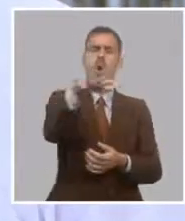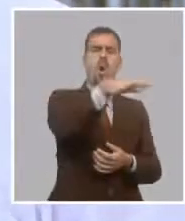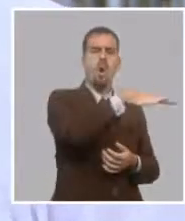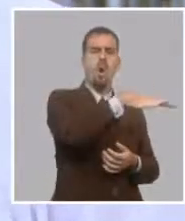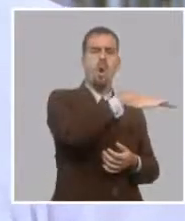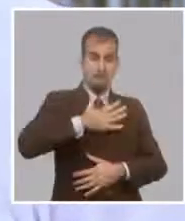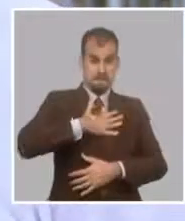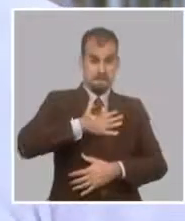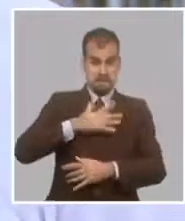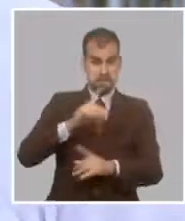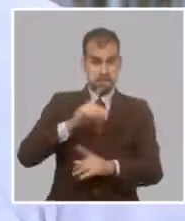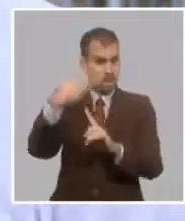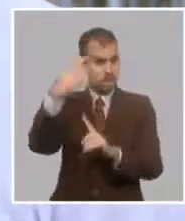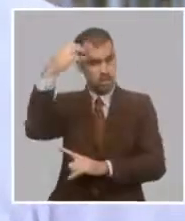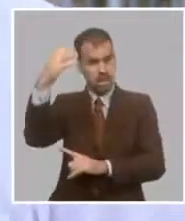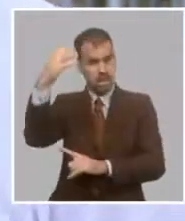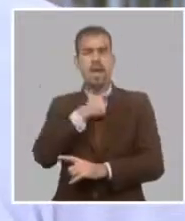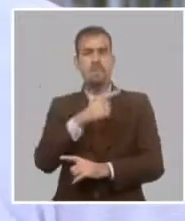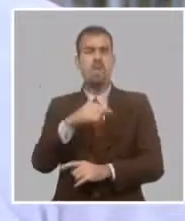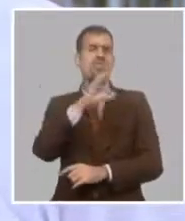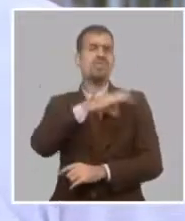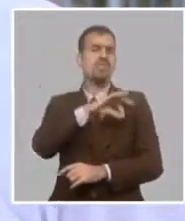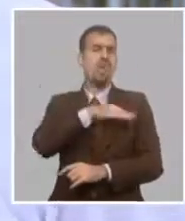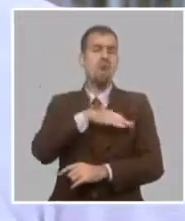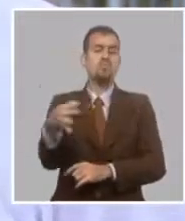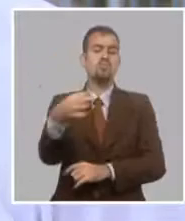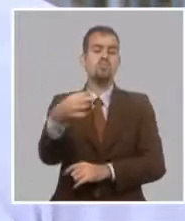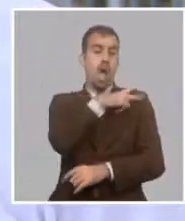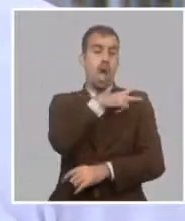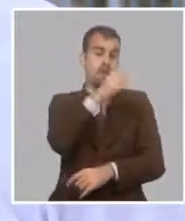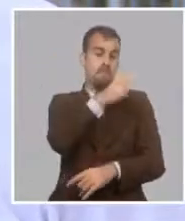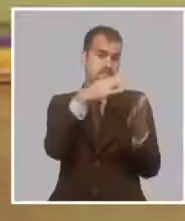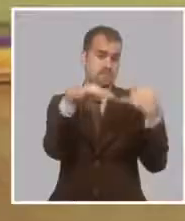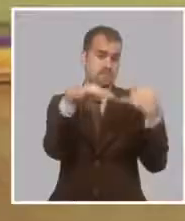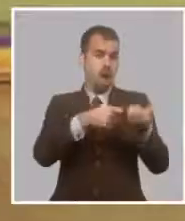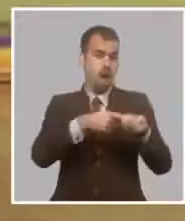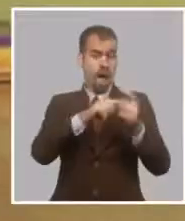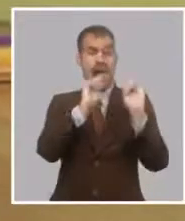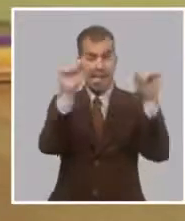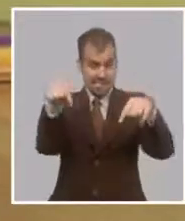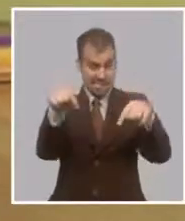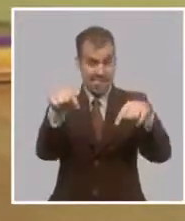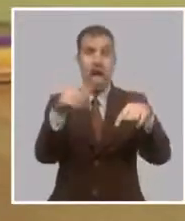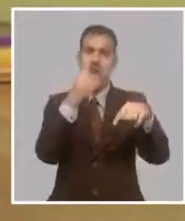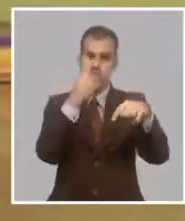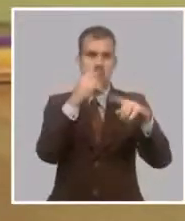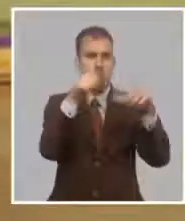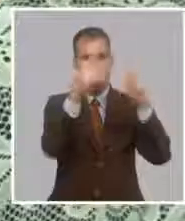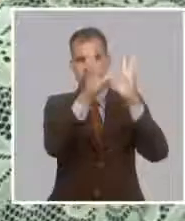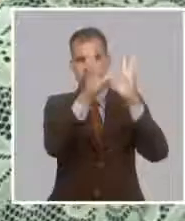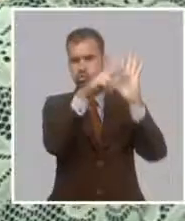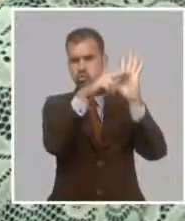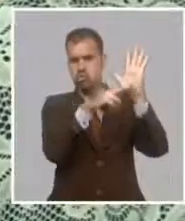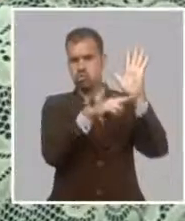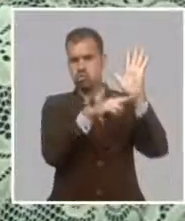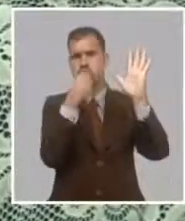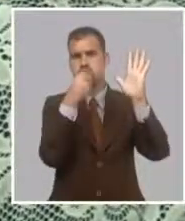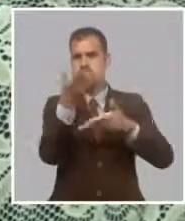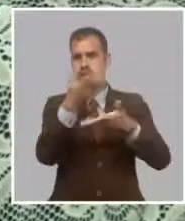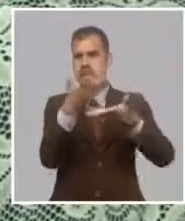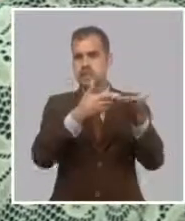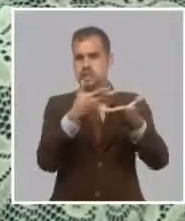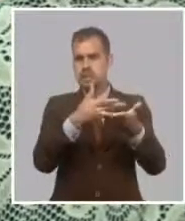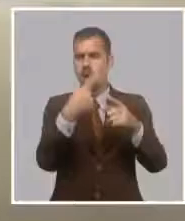que sean autorizadas por el delegado municipal de agricultura y que cumplan los requisitos para la comercialización de productos